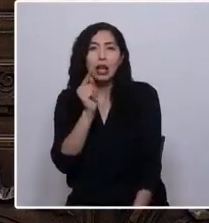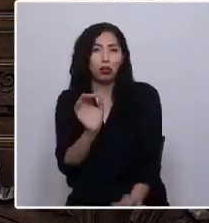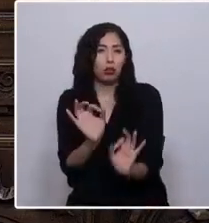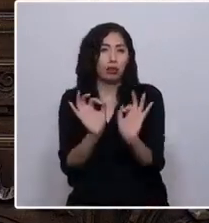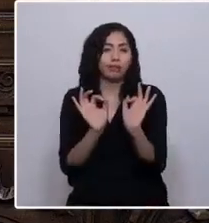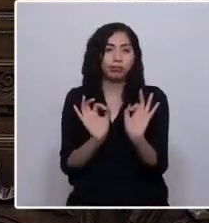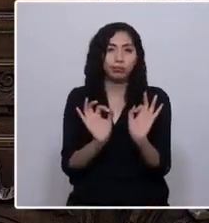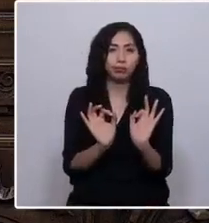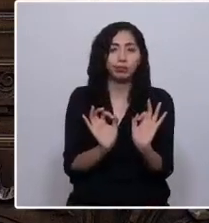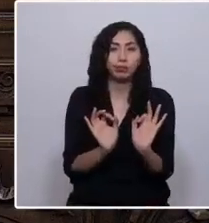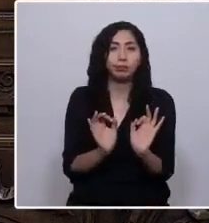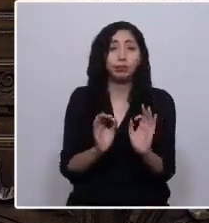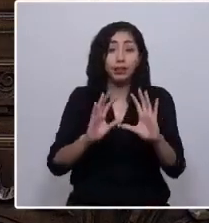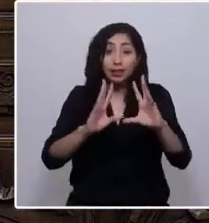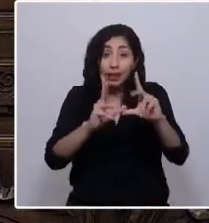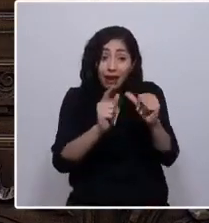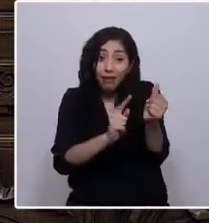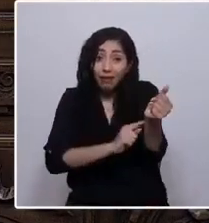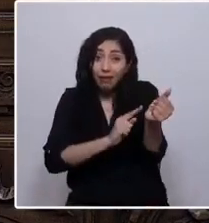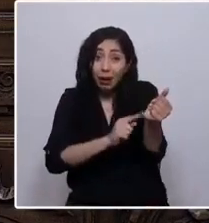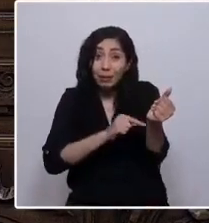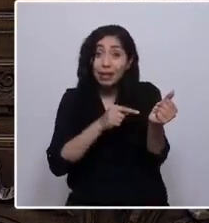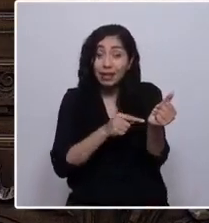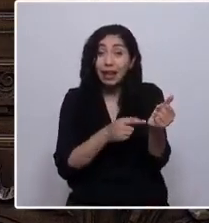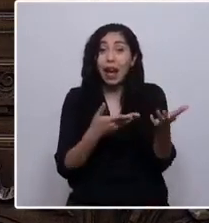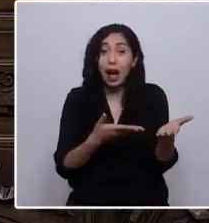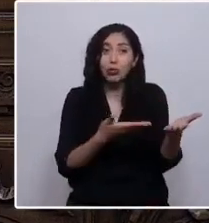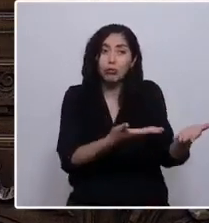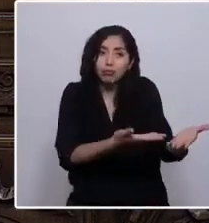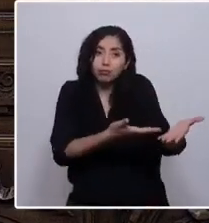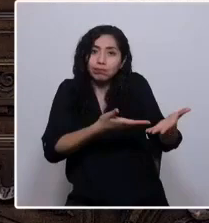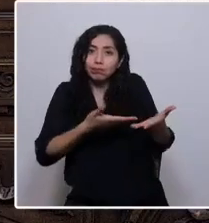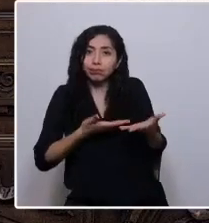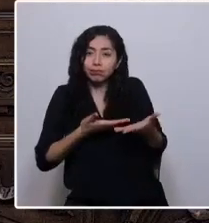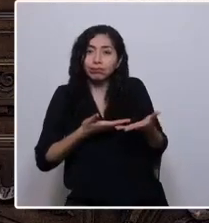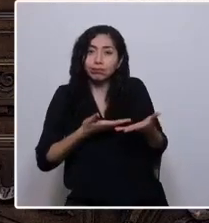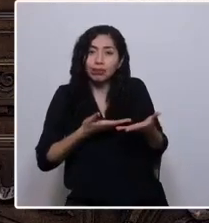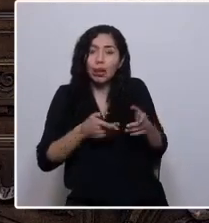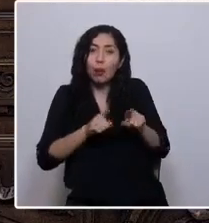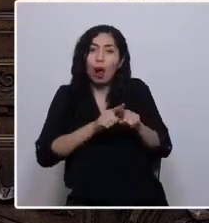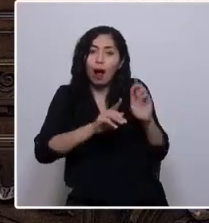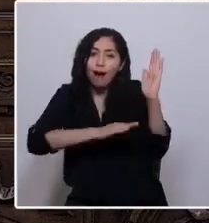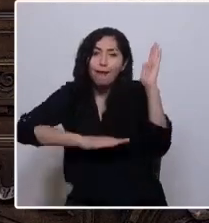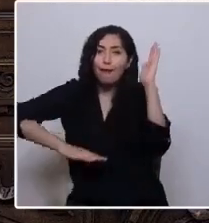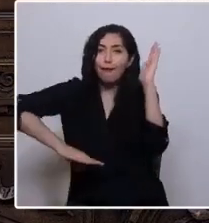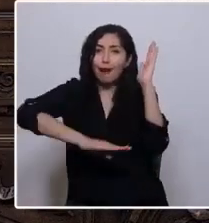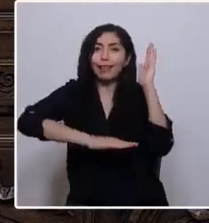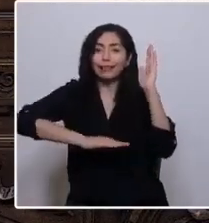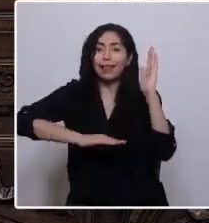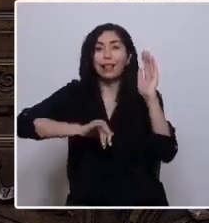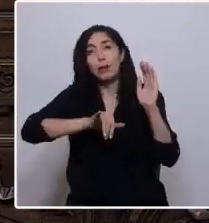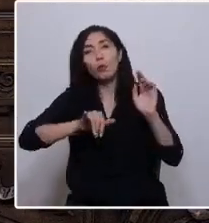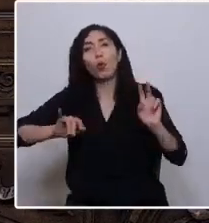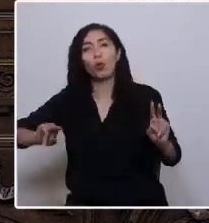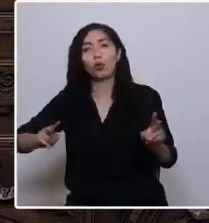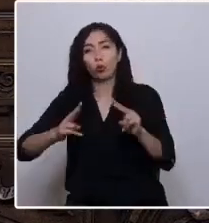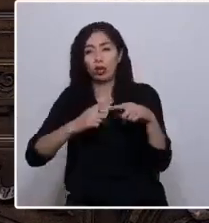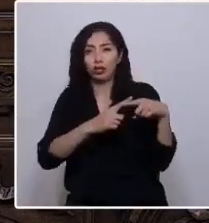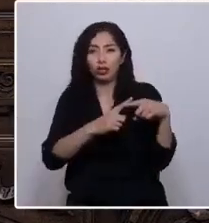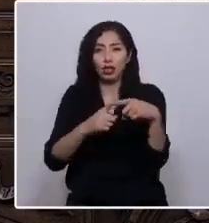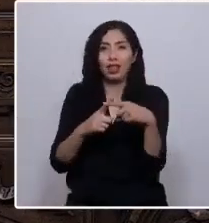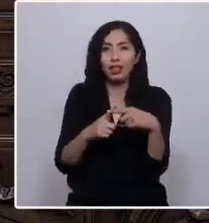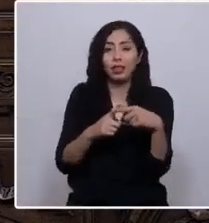La familia es la que nos entrega los cimientos para construir la sociedad, donde el